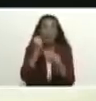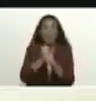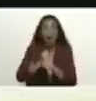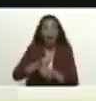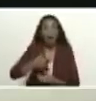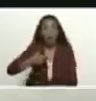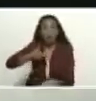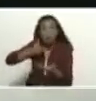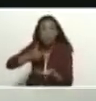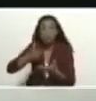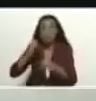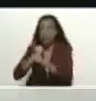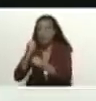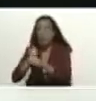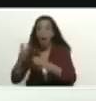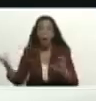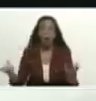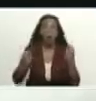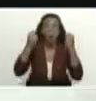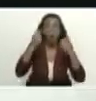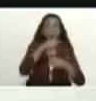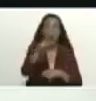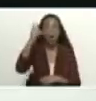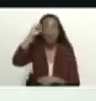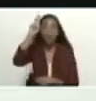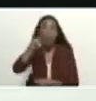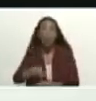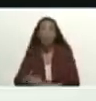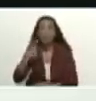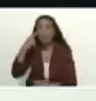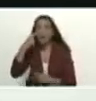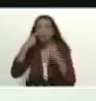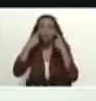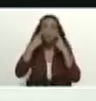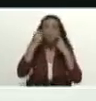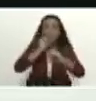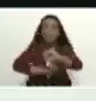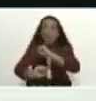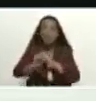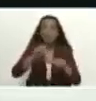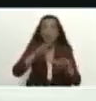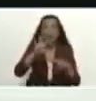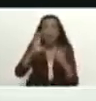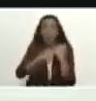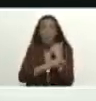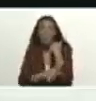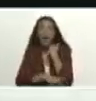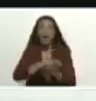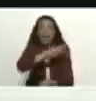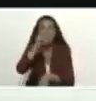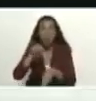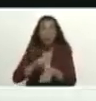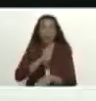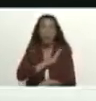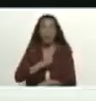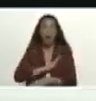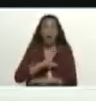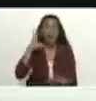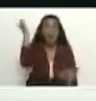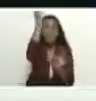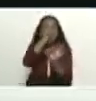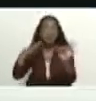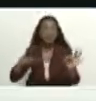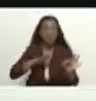oficiales heroica día a día defendiendo los parques nacionales defendiendo la Amazonía